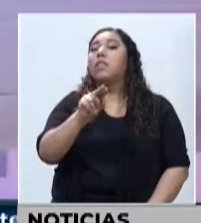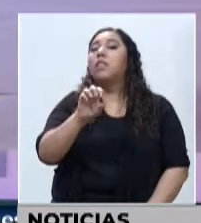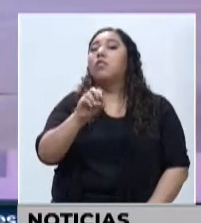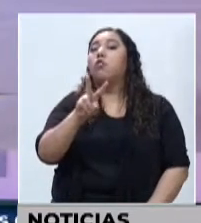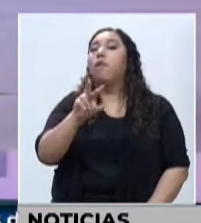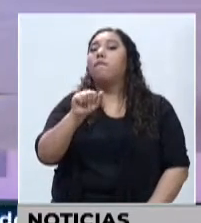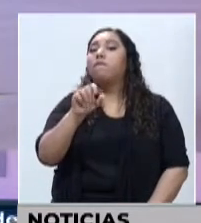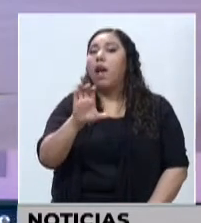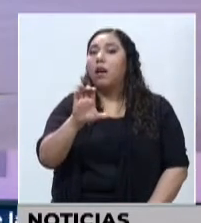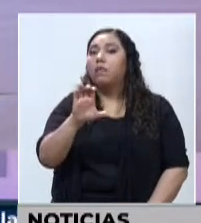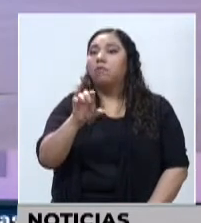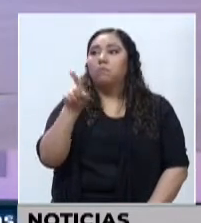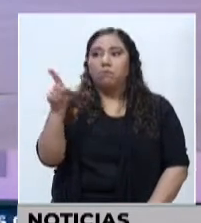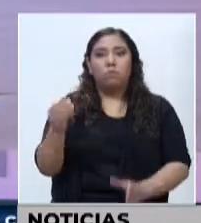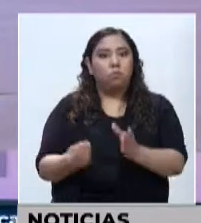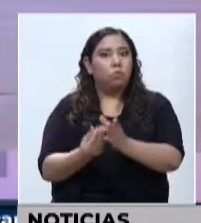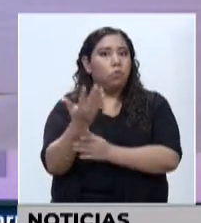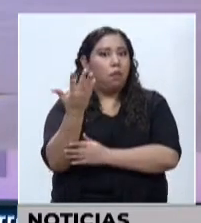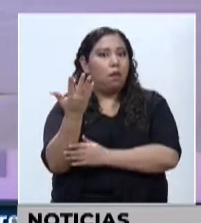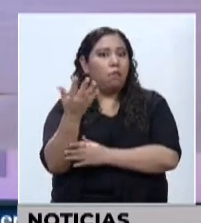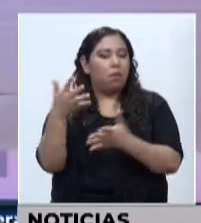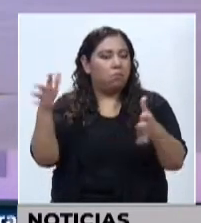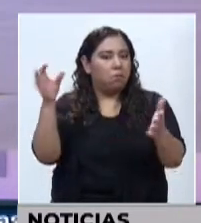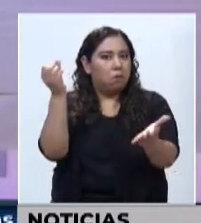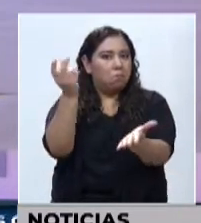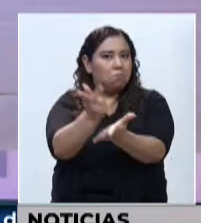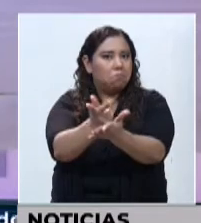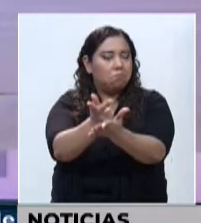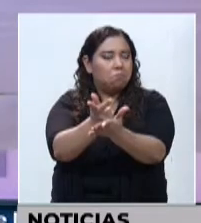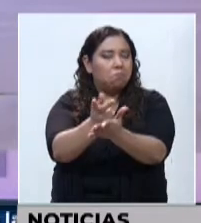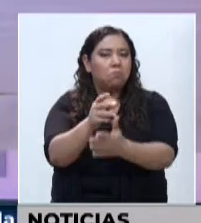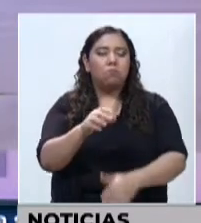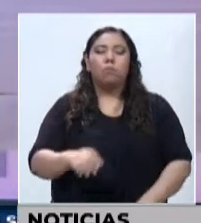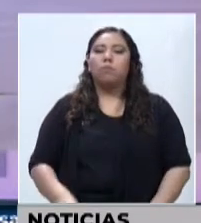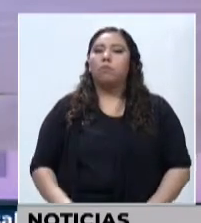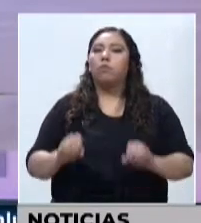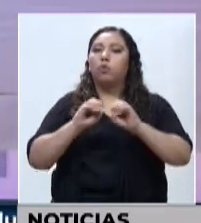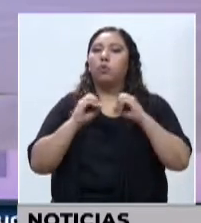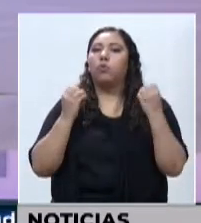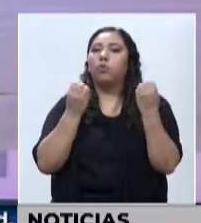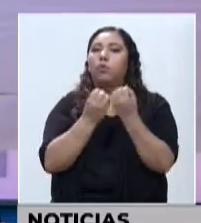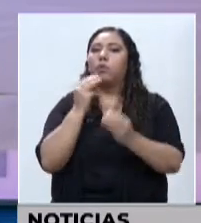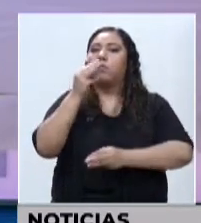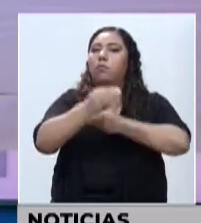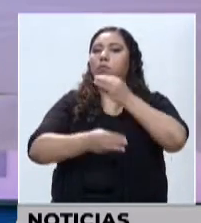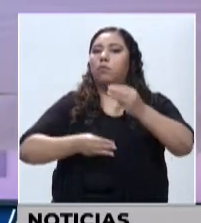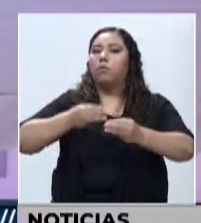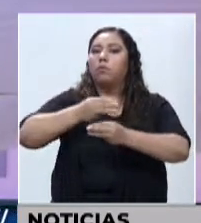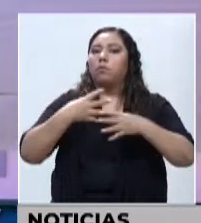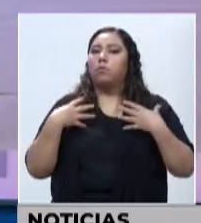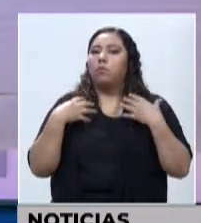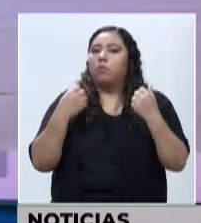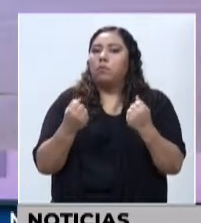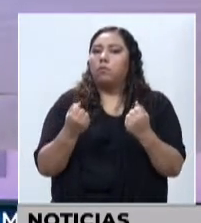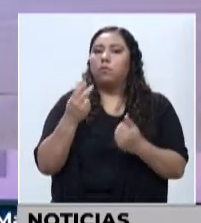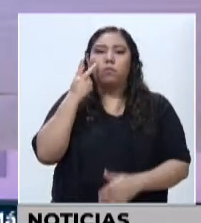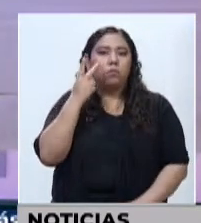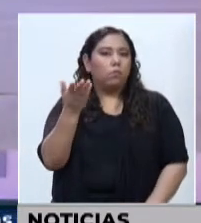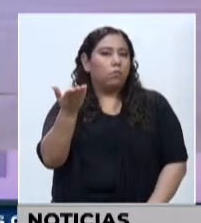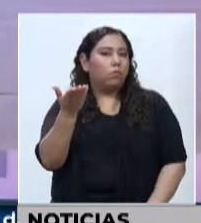china Sinovac contra el COVID-19 ya fue aprobada por la Organización Mundial de la Salud. Kimberly López.